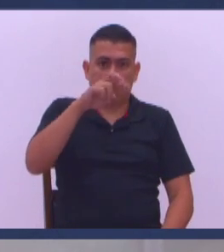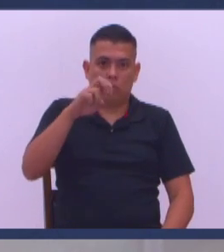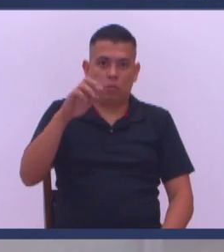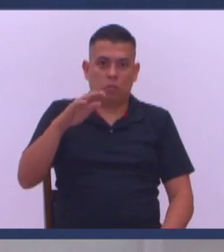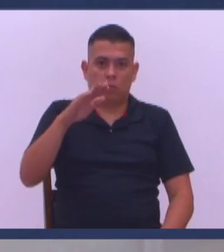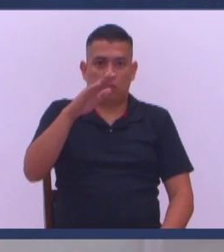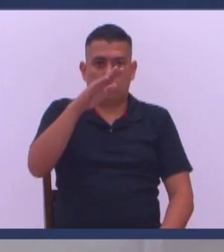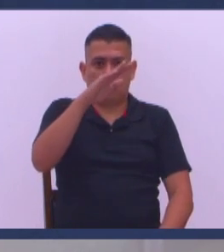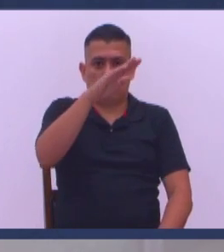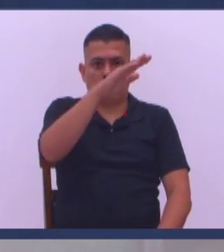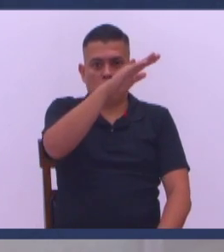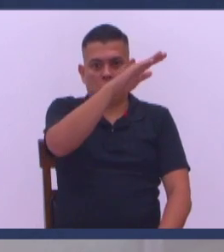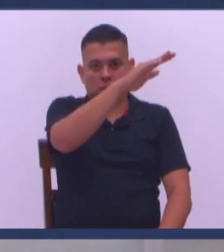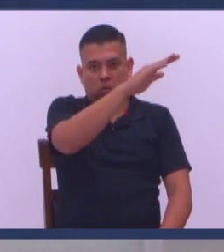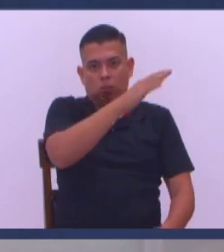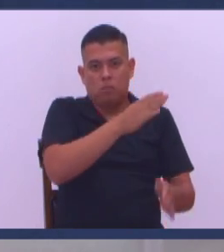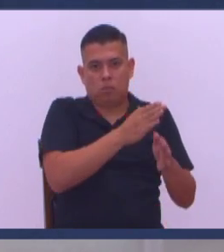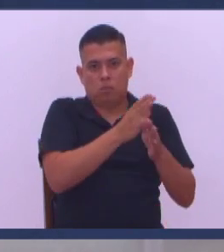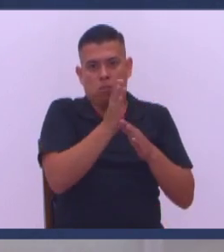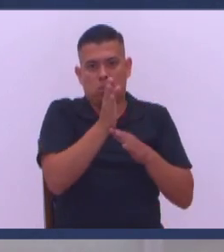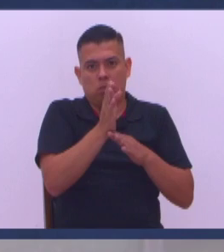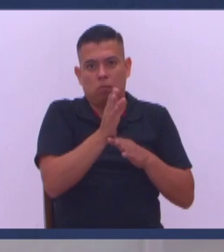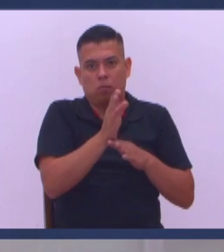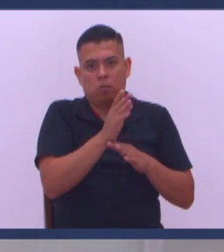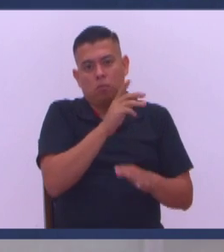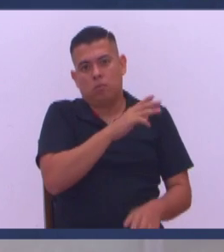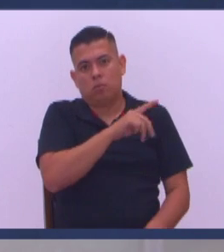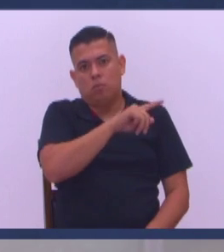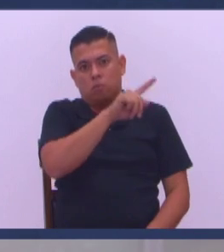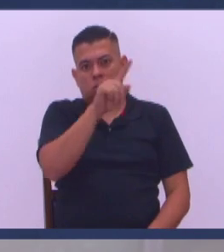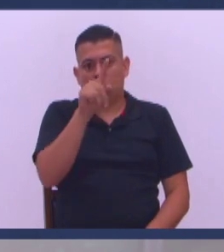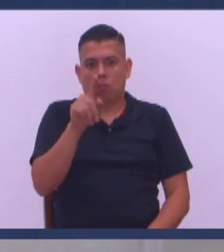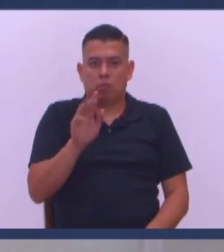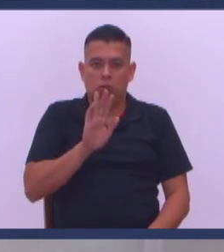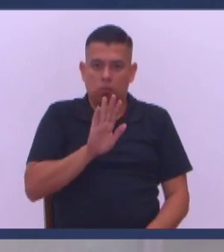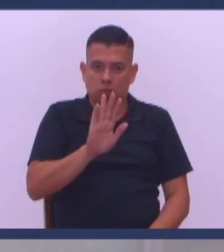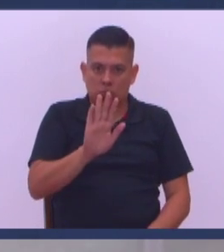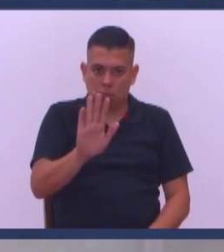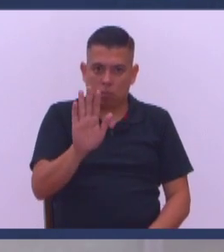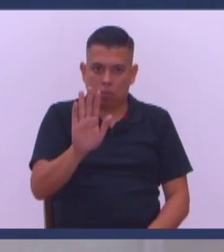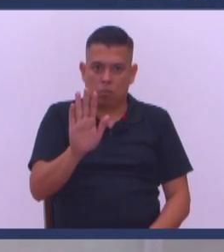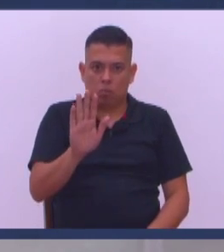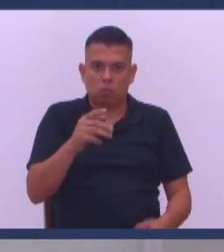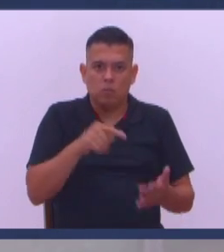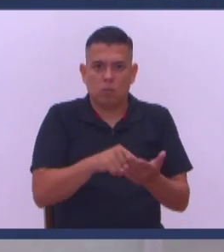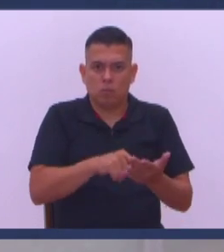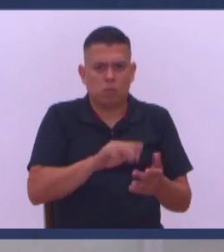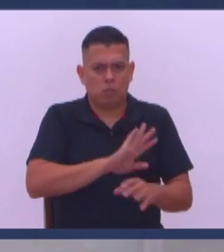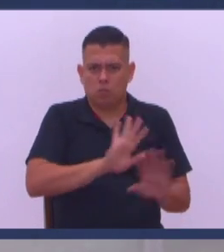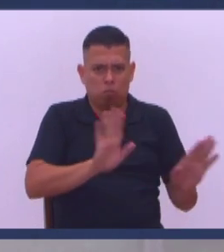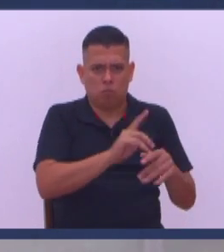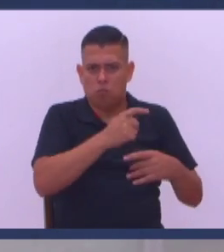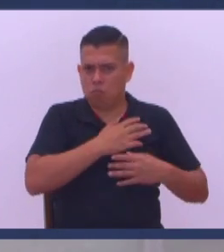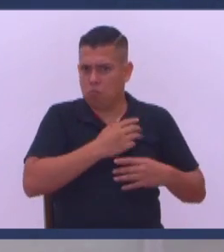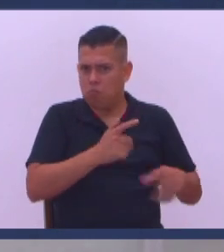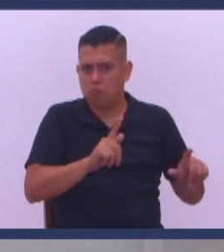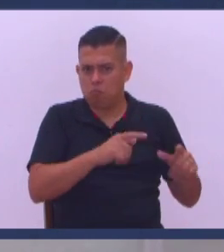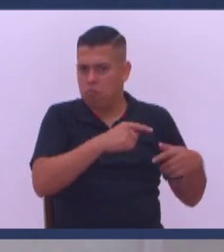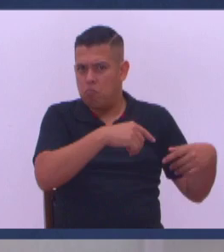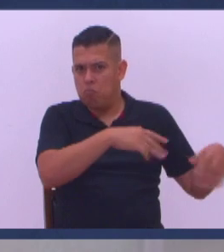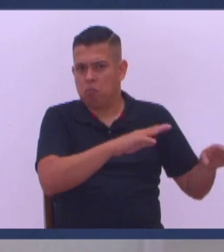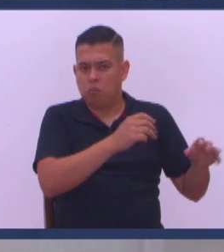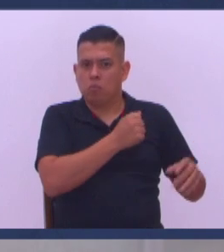voy con el instructor Fulano y tal Tanta son la ruta Tanto es el vuelo Ya vuelvo Nunca Lo he Tenido Que